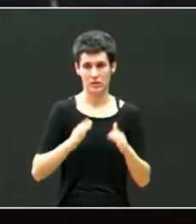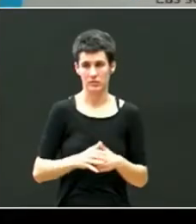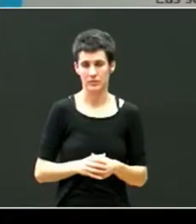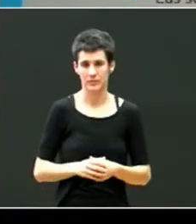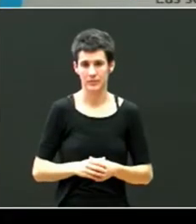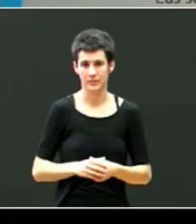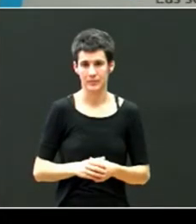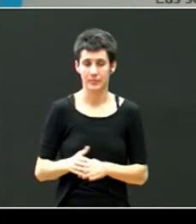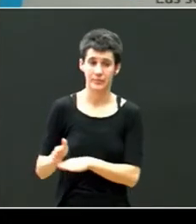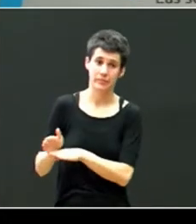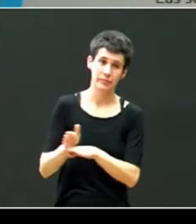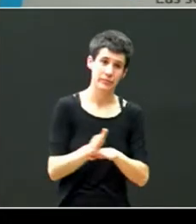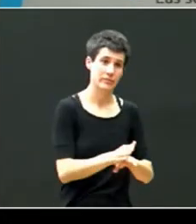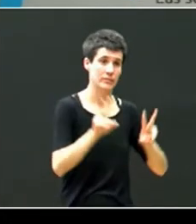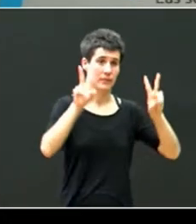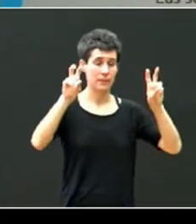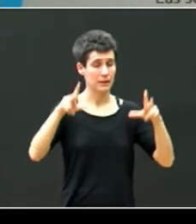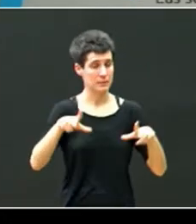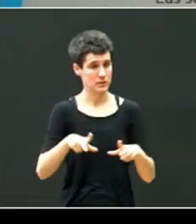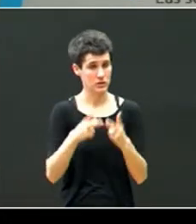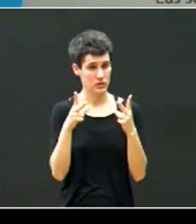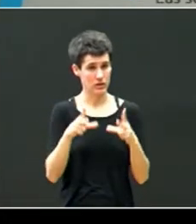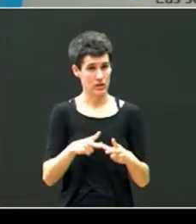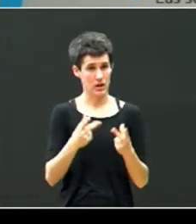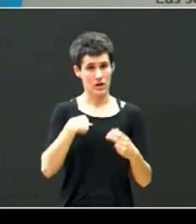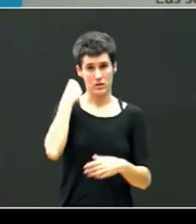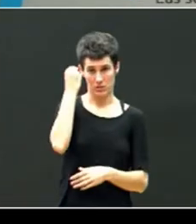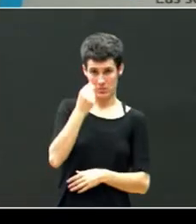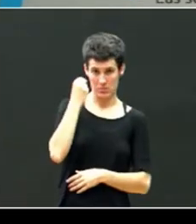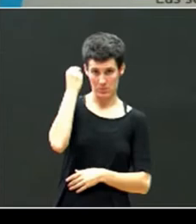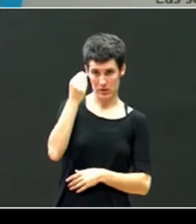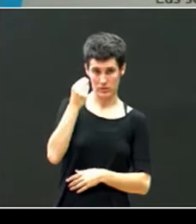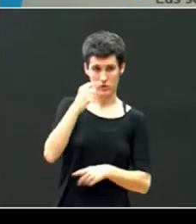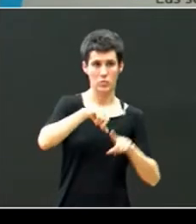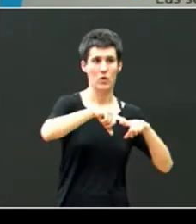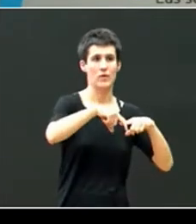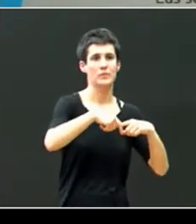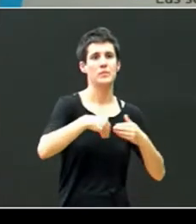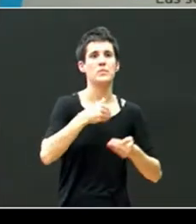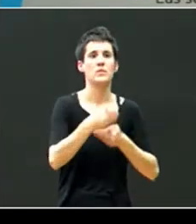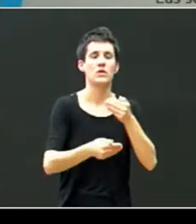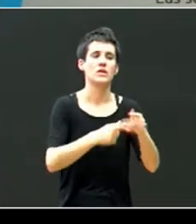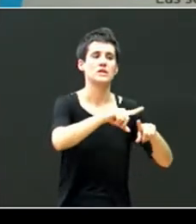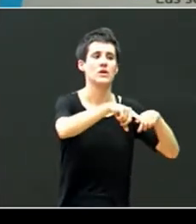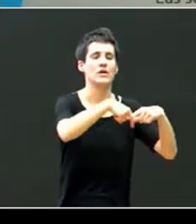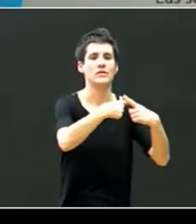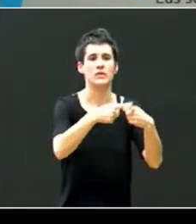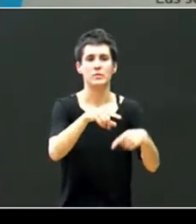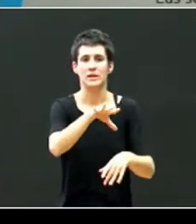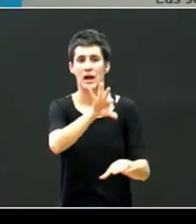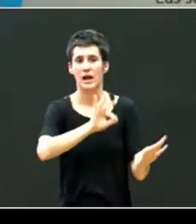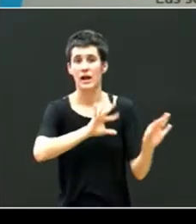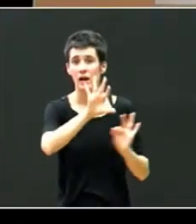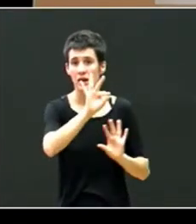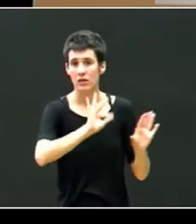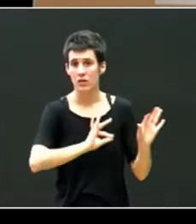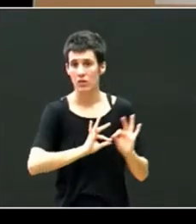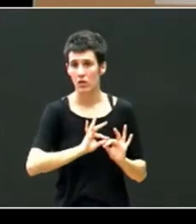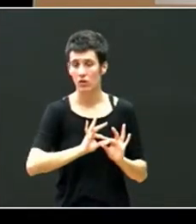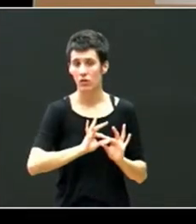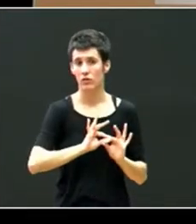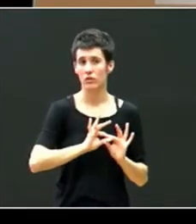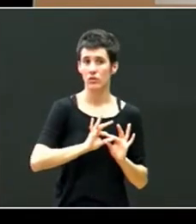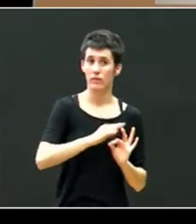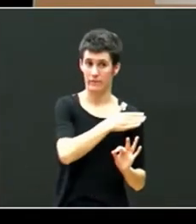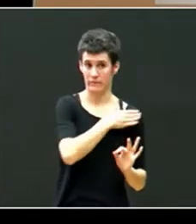a nivel social creo que los procesos de selección de familias candidatos a la adopción creo